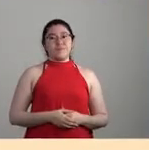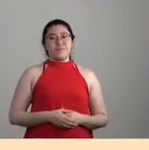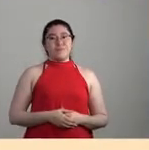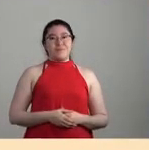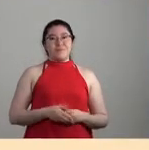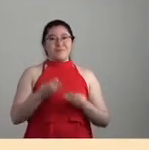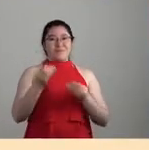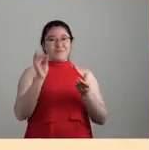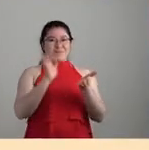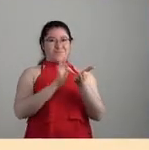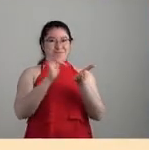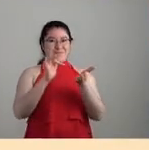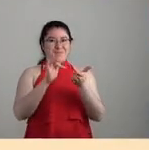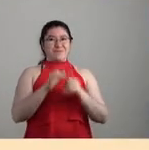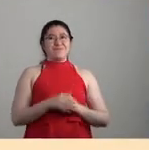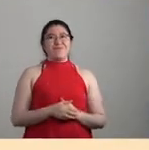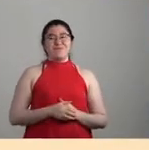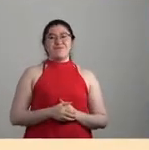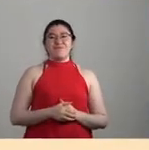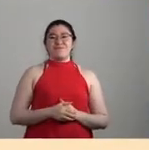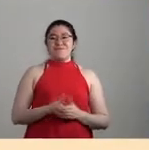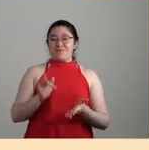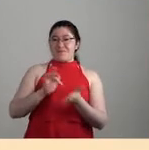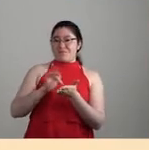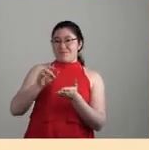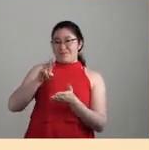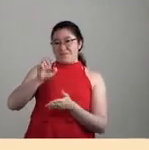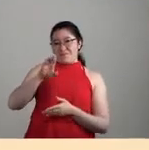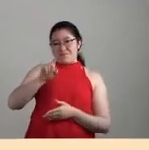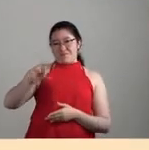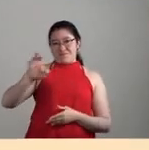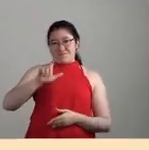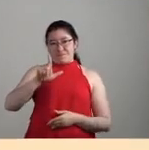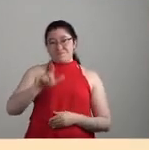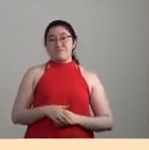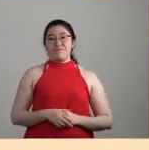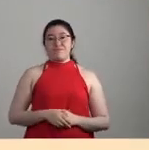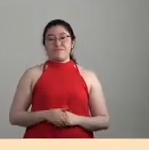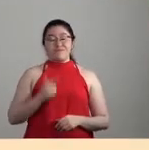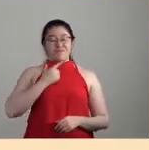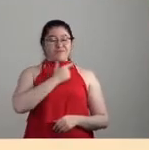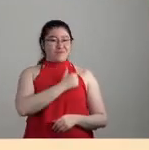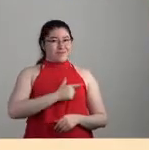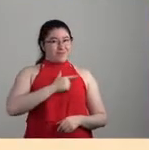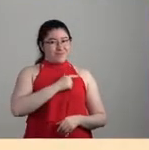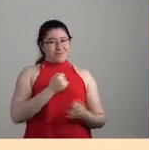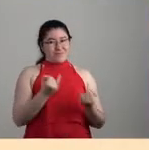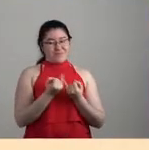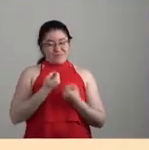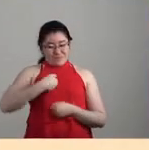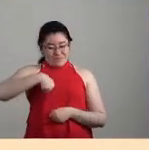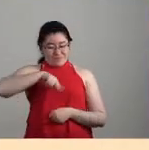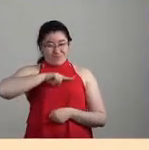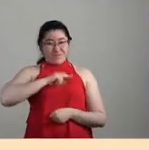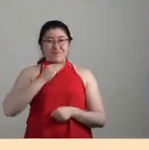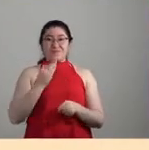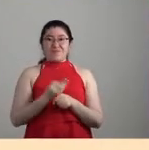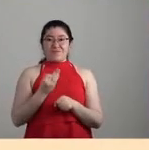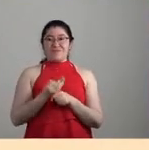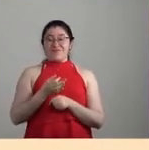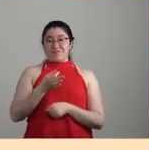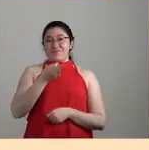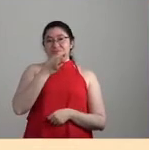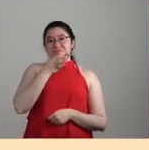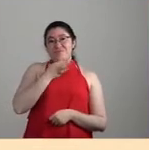Muchísimas gracias, Gise. Gracias, Emanuel. Pues es un gusto también para nosotras estar en esta feria